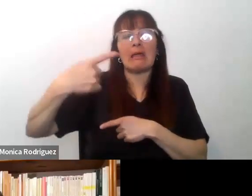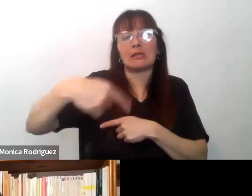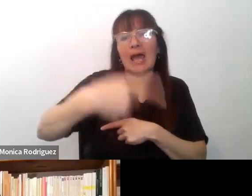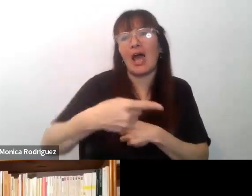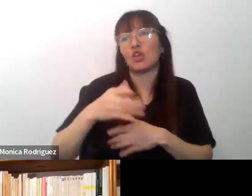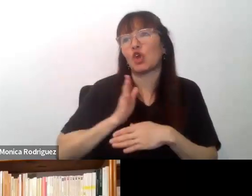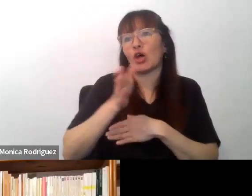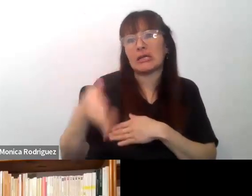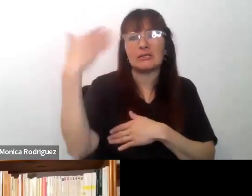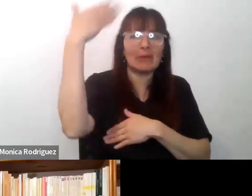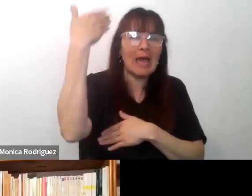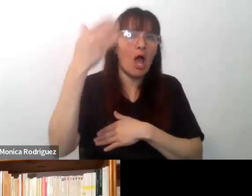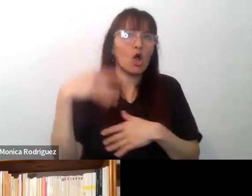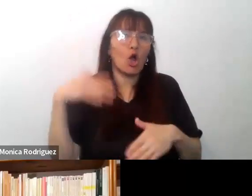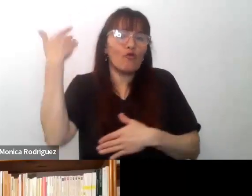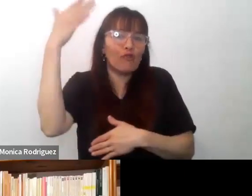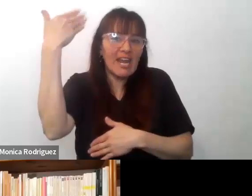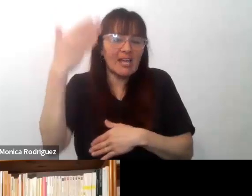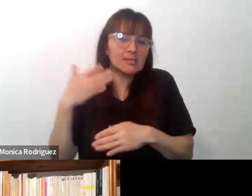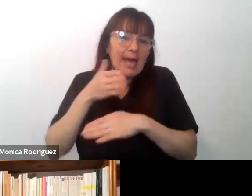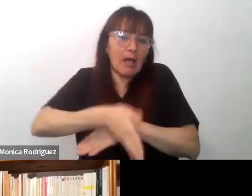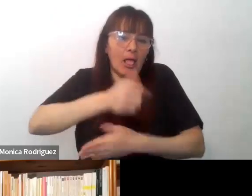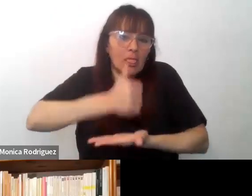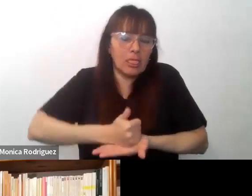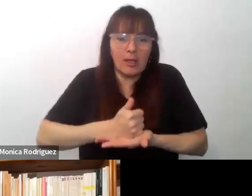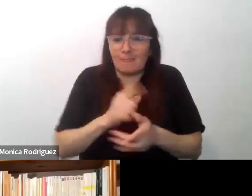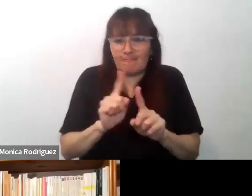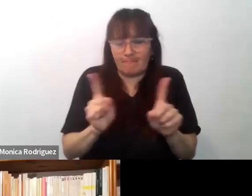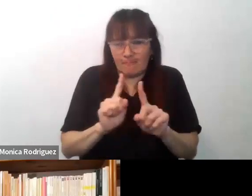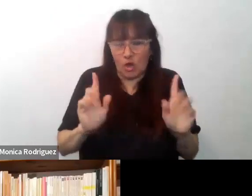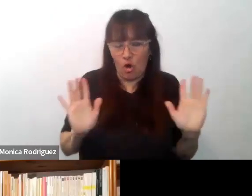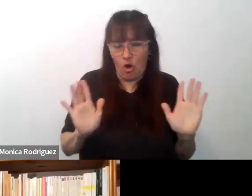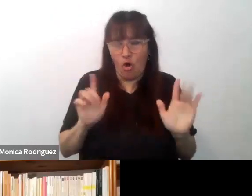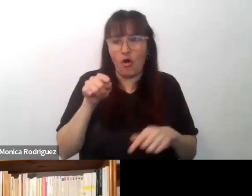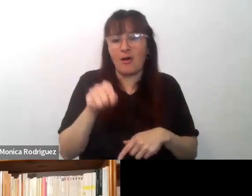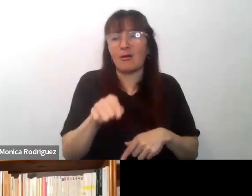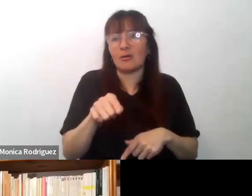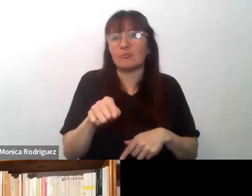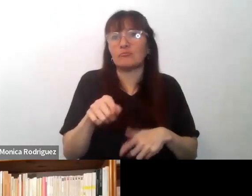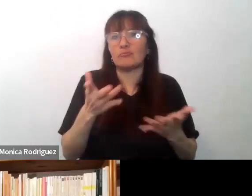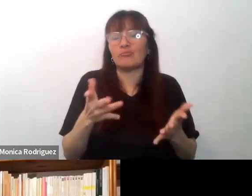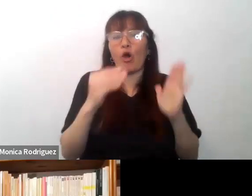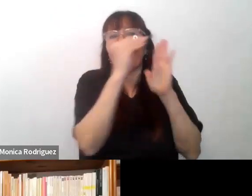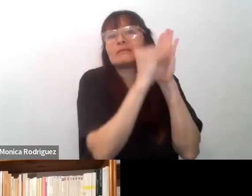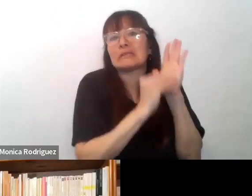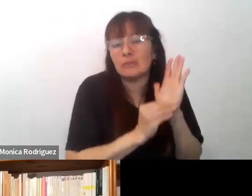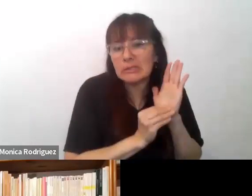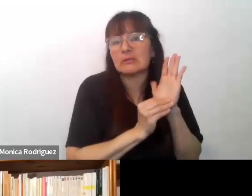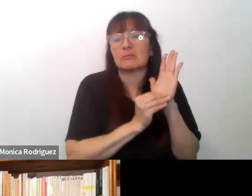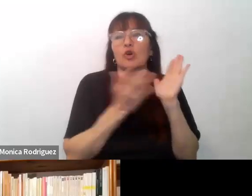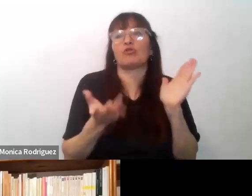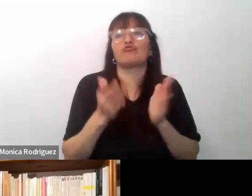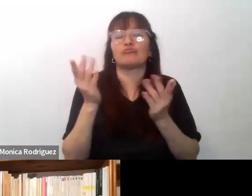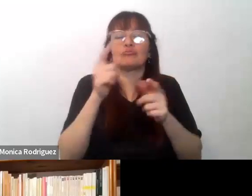alguna conferencia no es así que logramos inscribir los